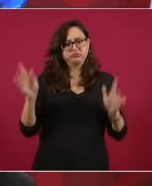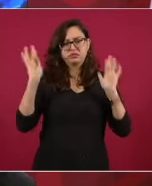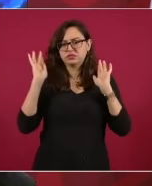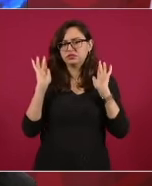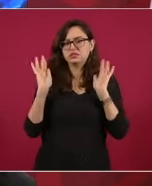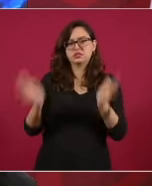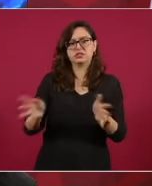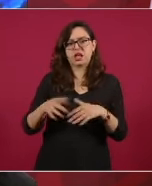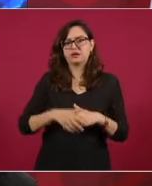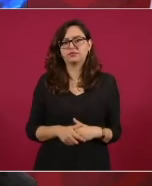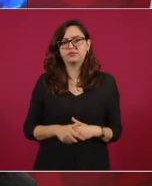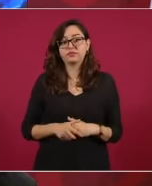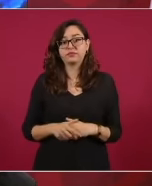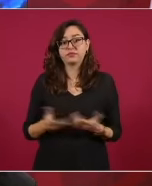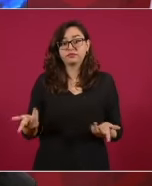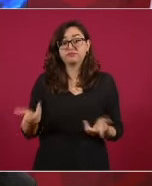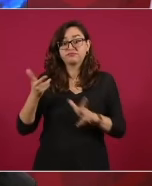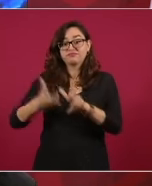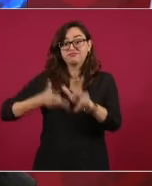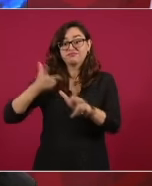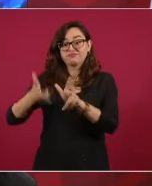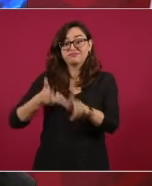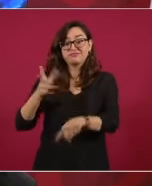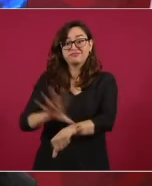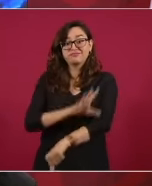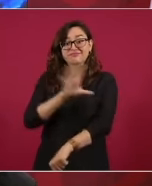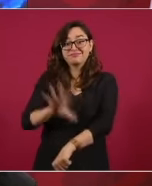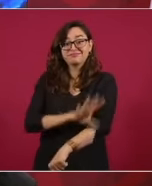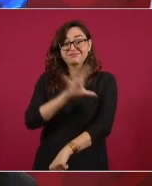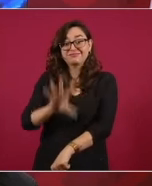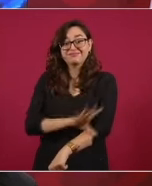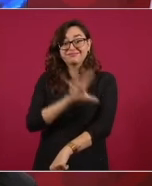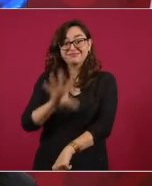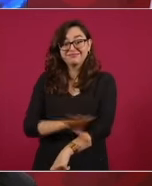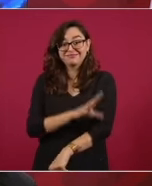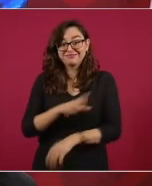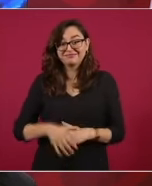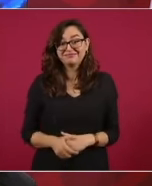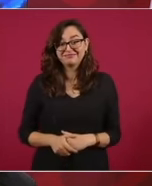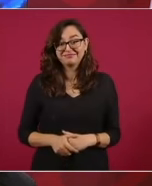todo esto es eléctrico. Imagínense el ahorro